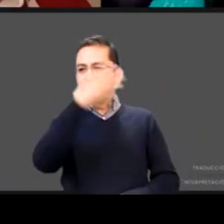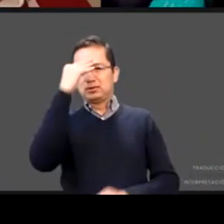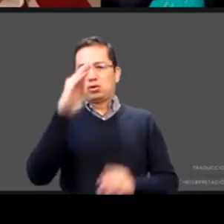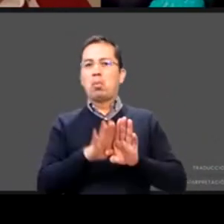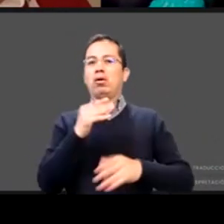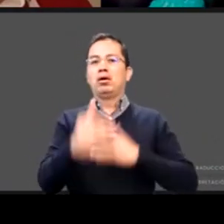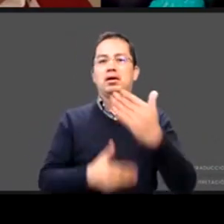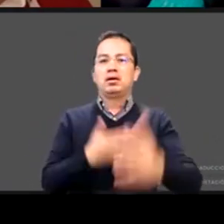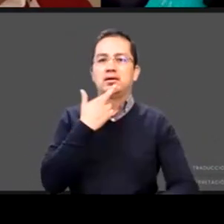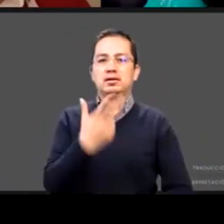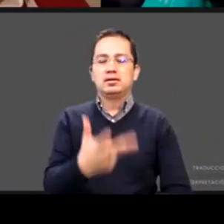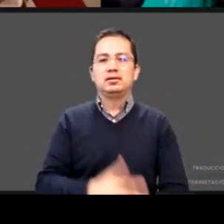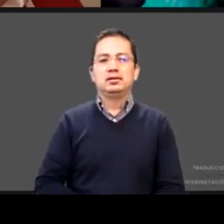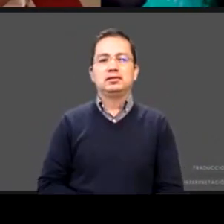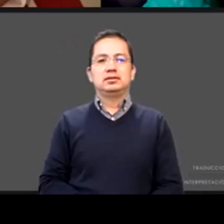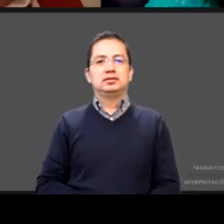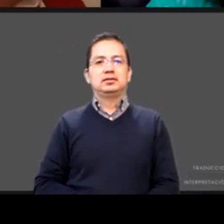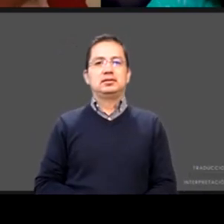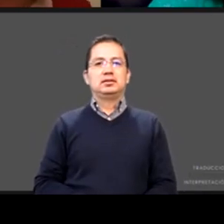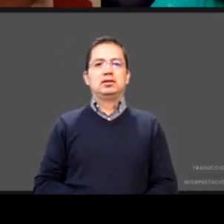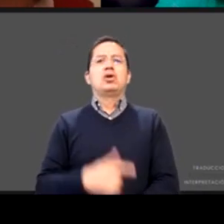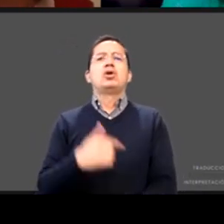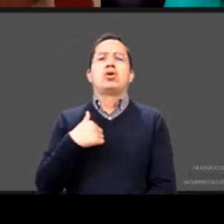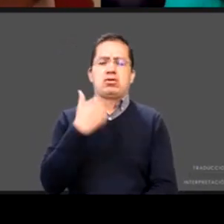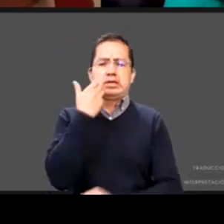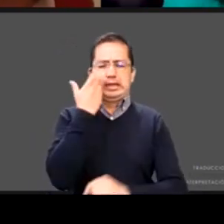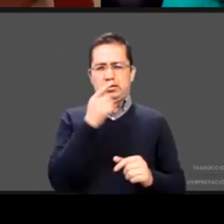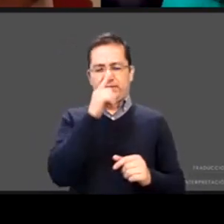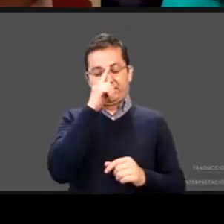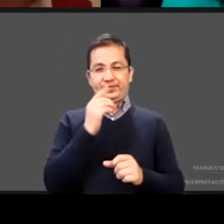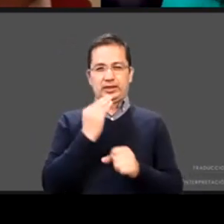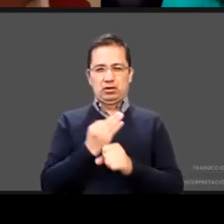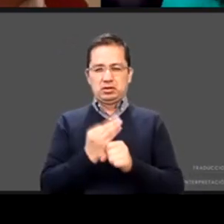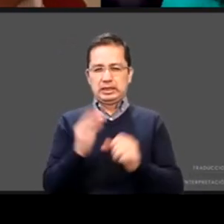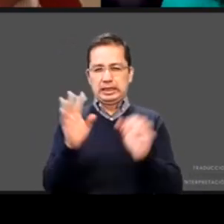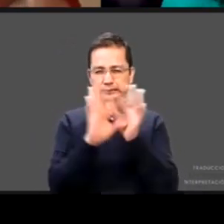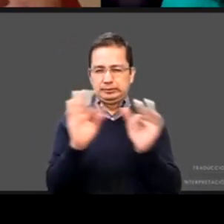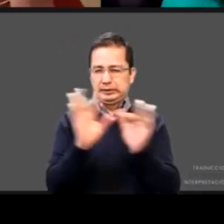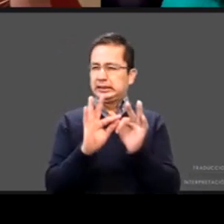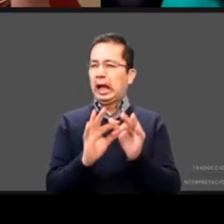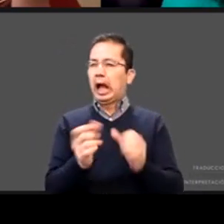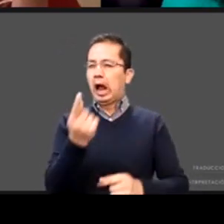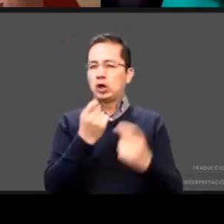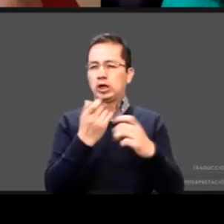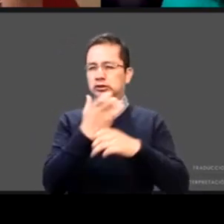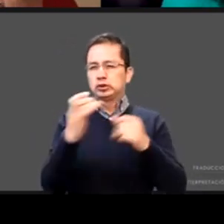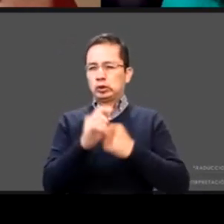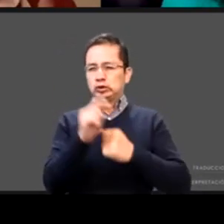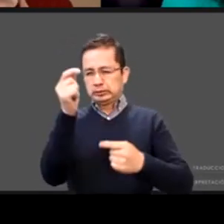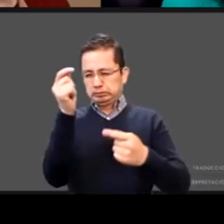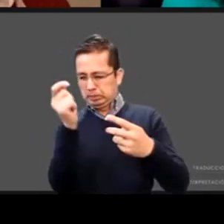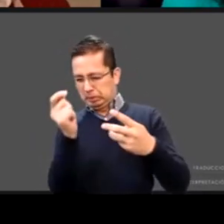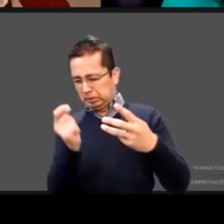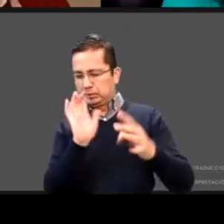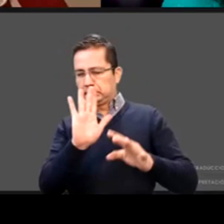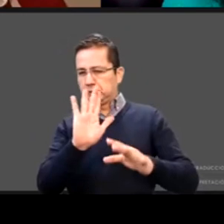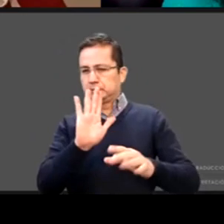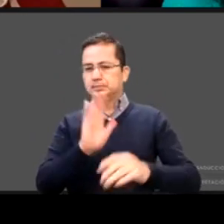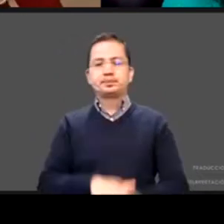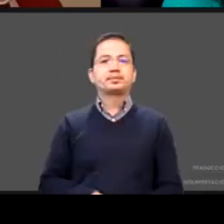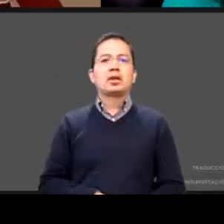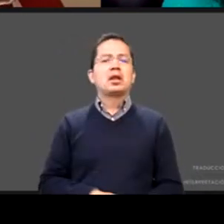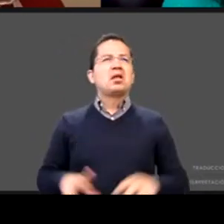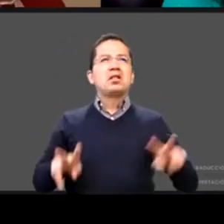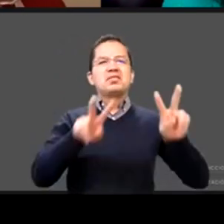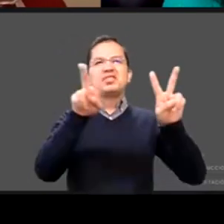resaltar algunos mensajes puntuales desde esa perspectiva de el título es la mejor inversión de la vida